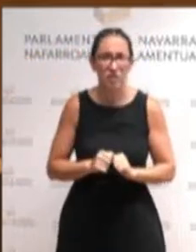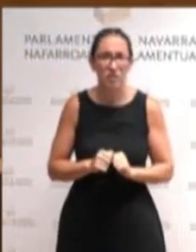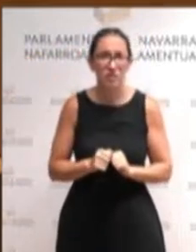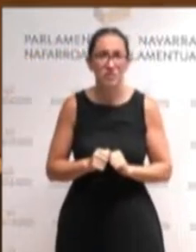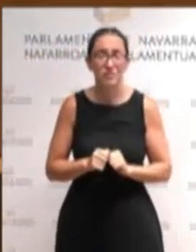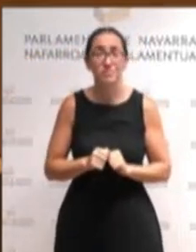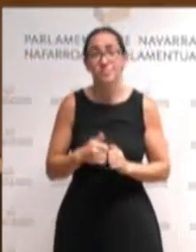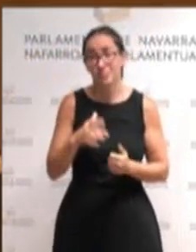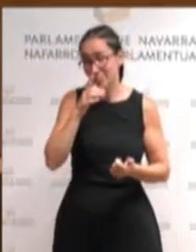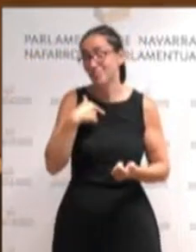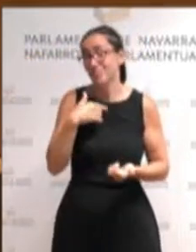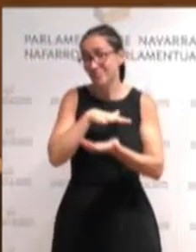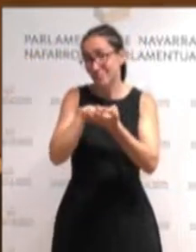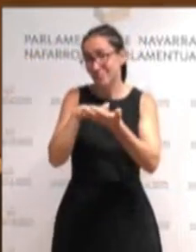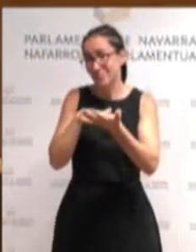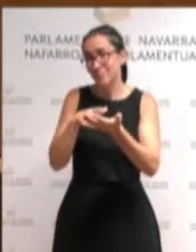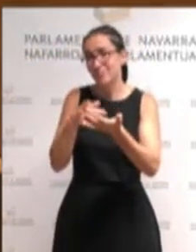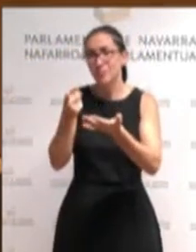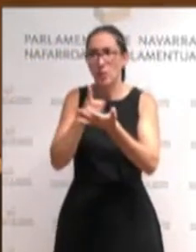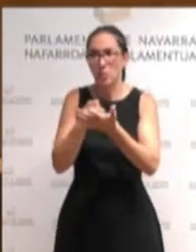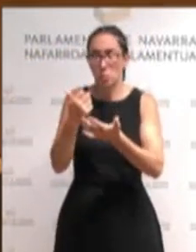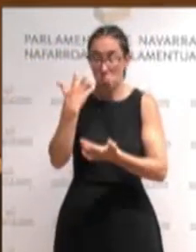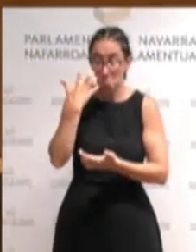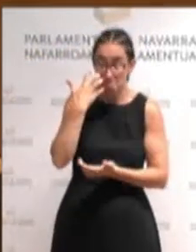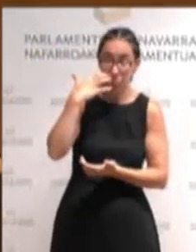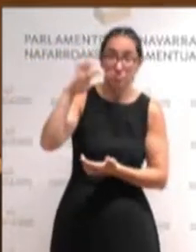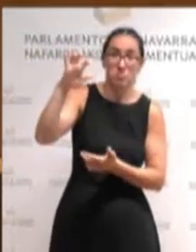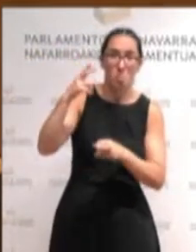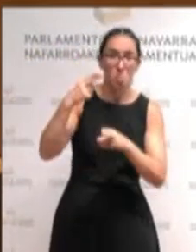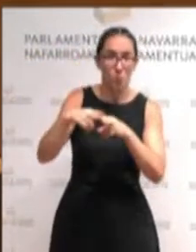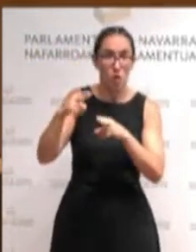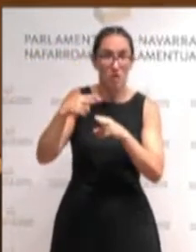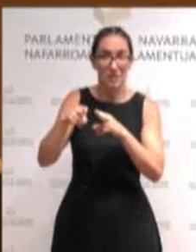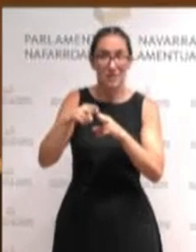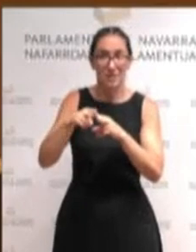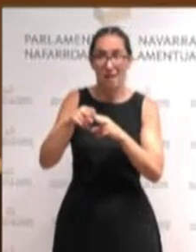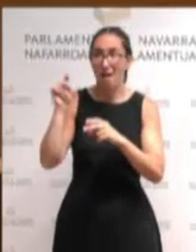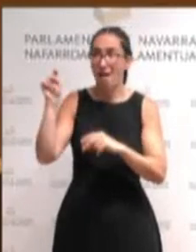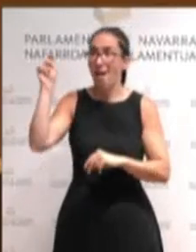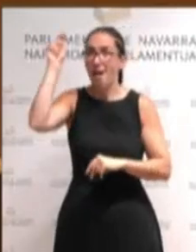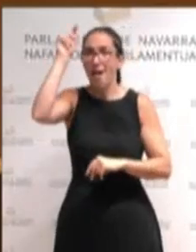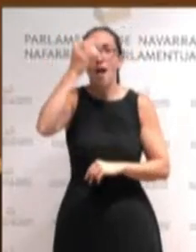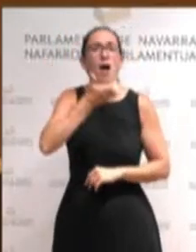política que han vuelto a generar en diversos ayuntamientos.